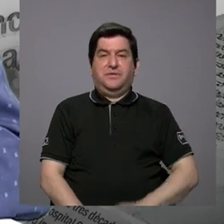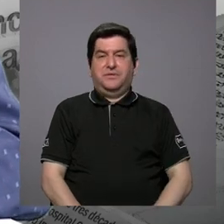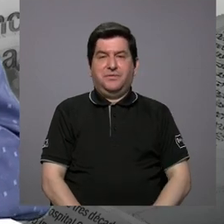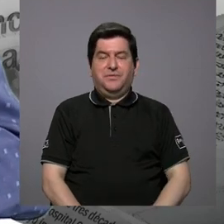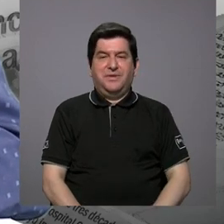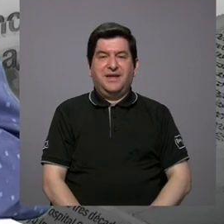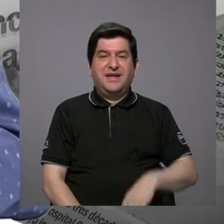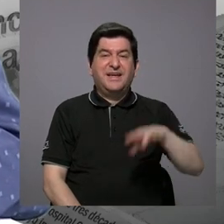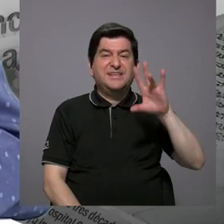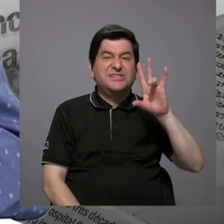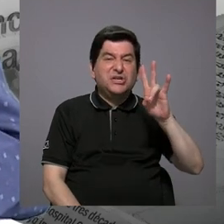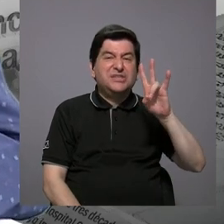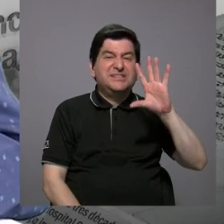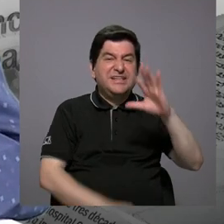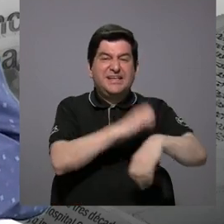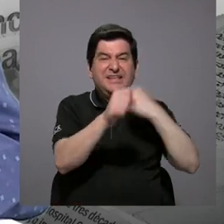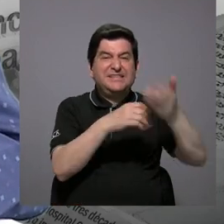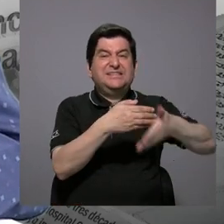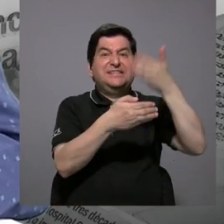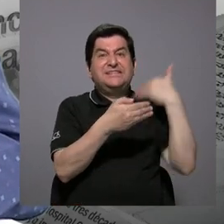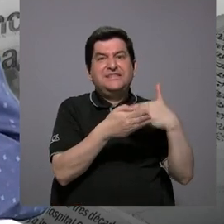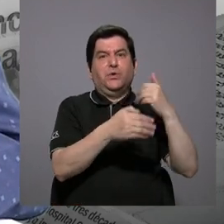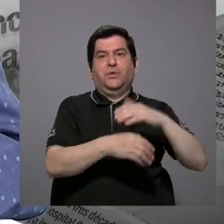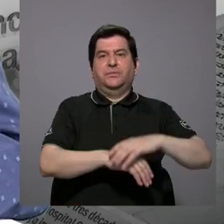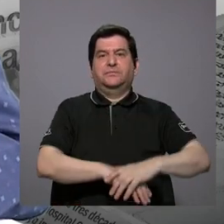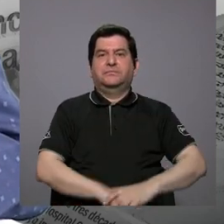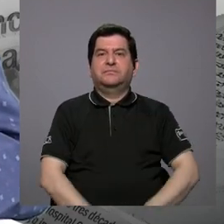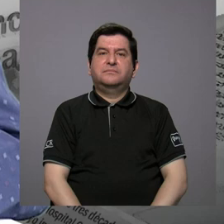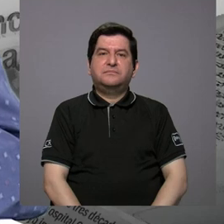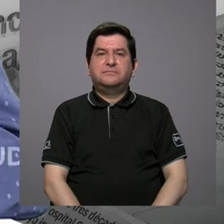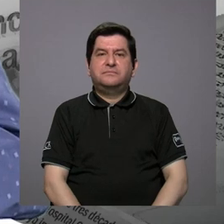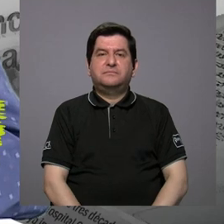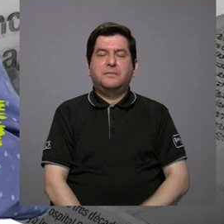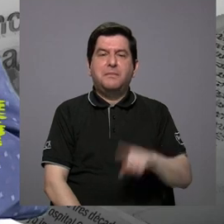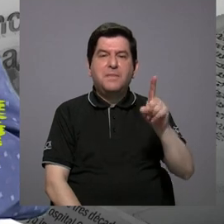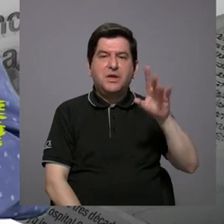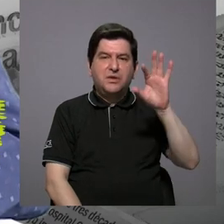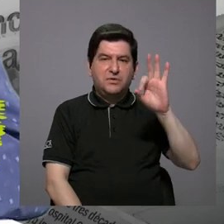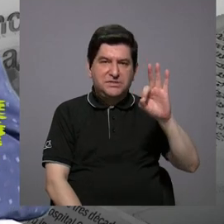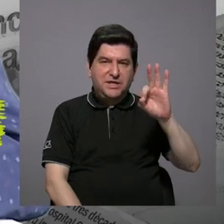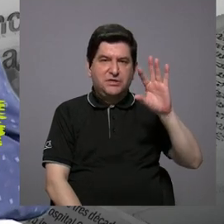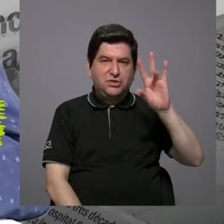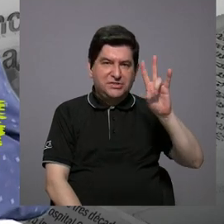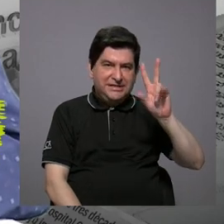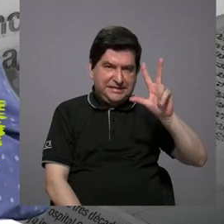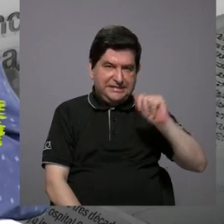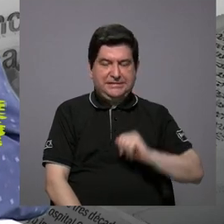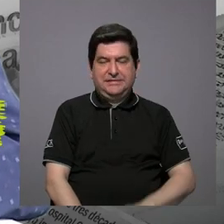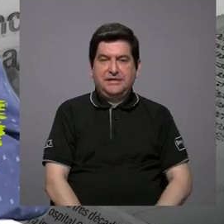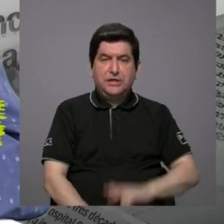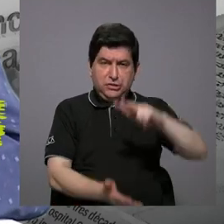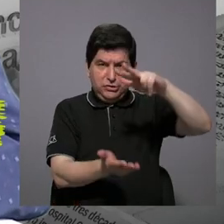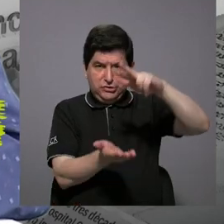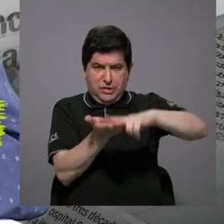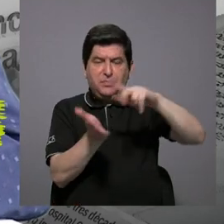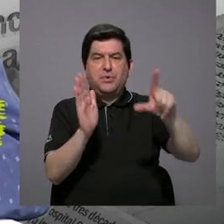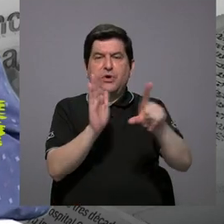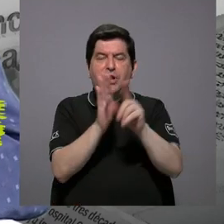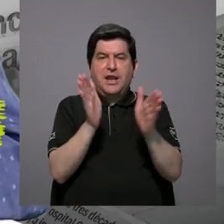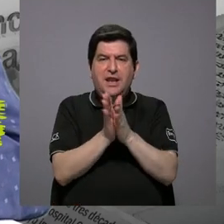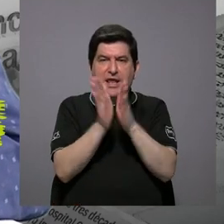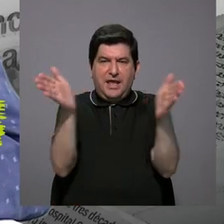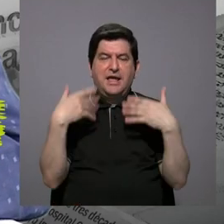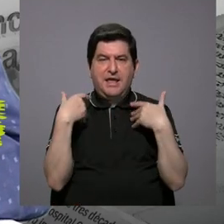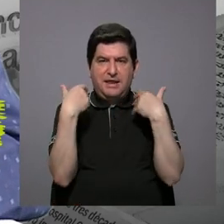hace 75 años. En 1973 se aprobó la Ley General